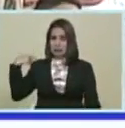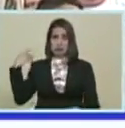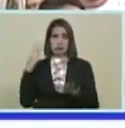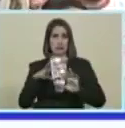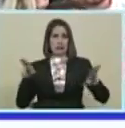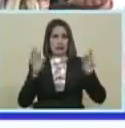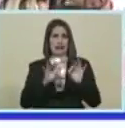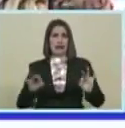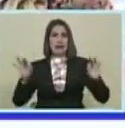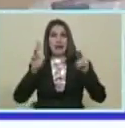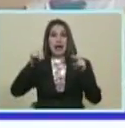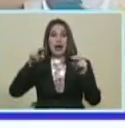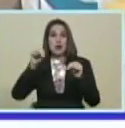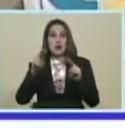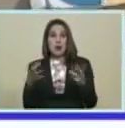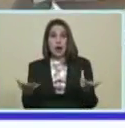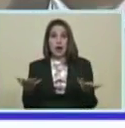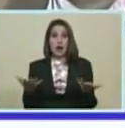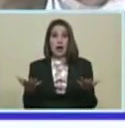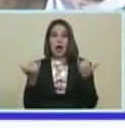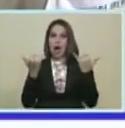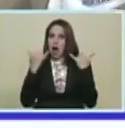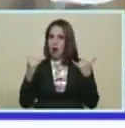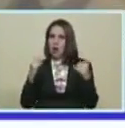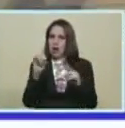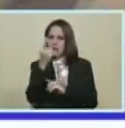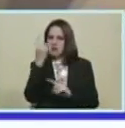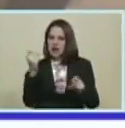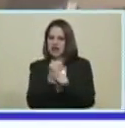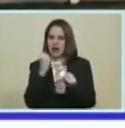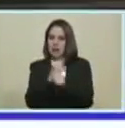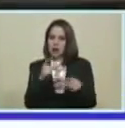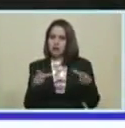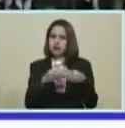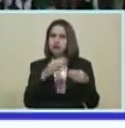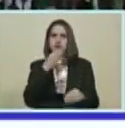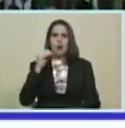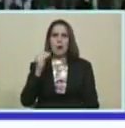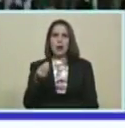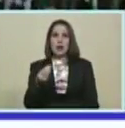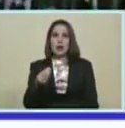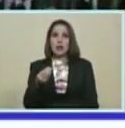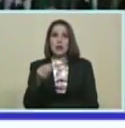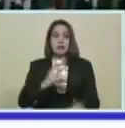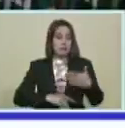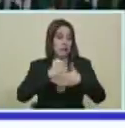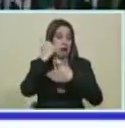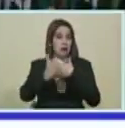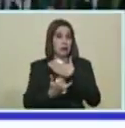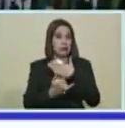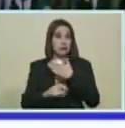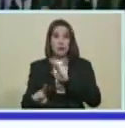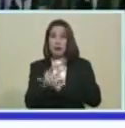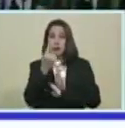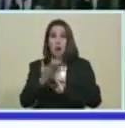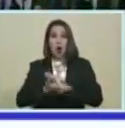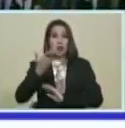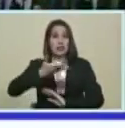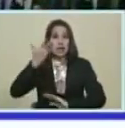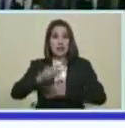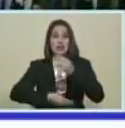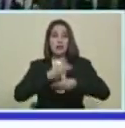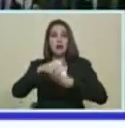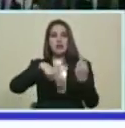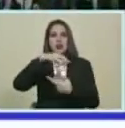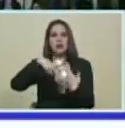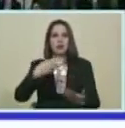Pero además Tenemos el plan Chamba juvenil Que es De lo más importante Que estamos Haciendo en